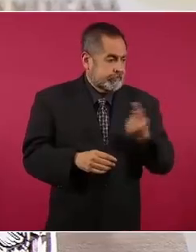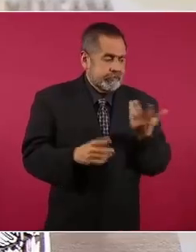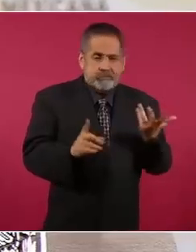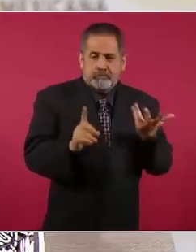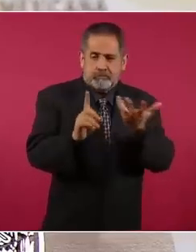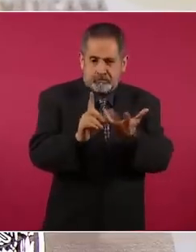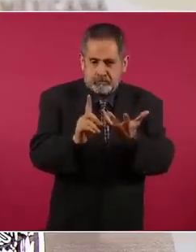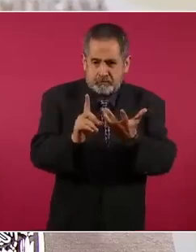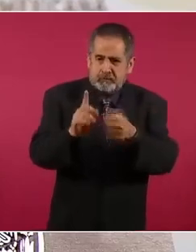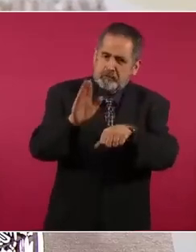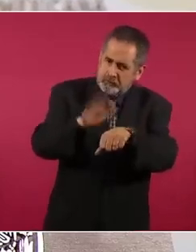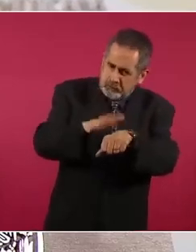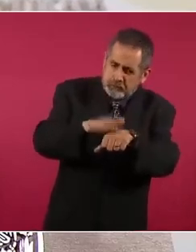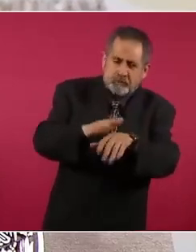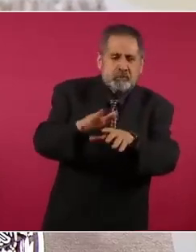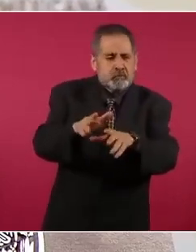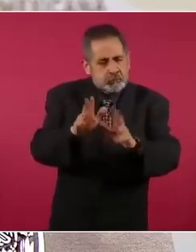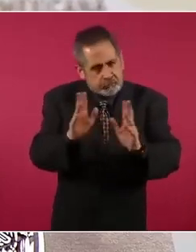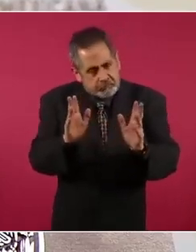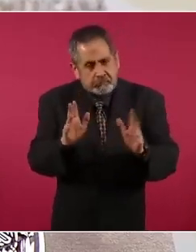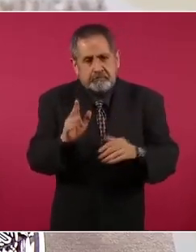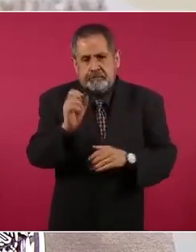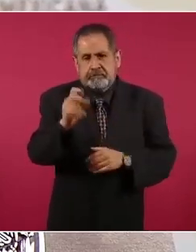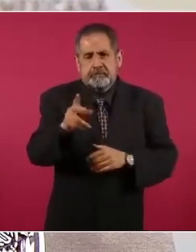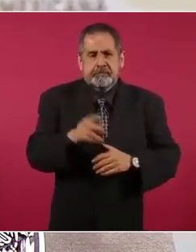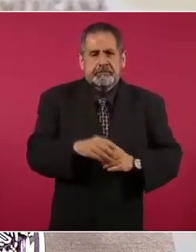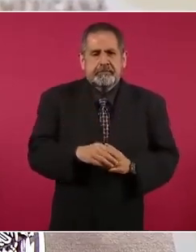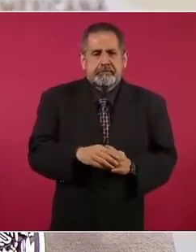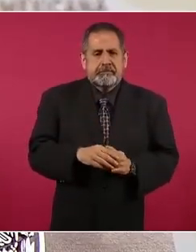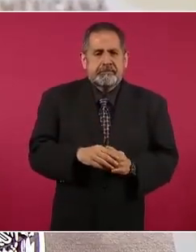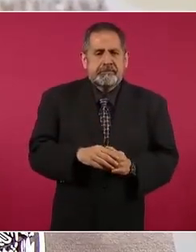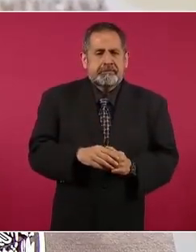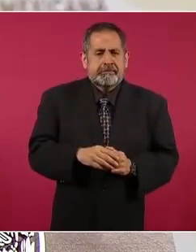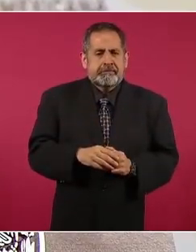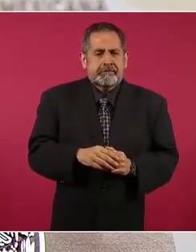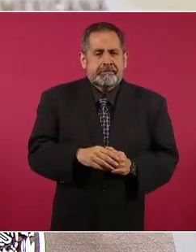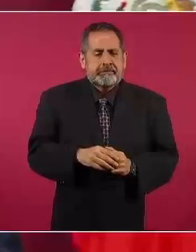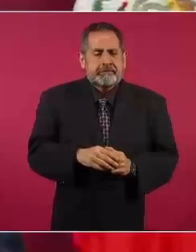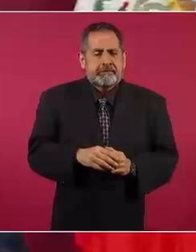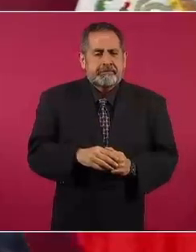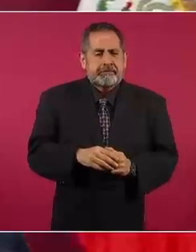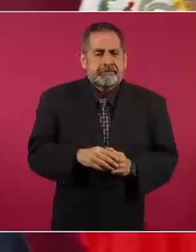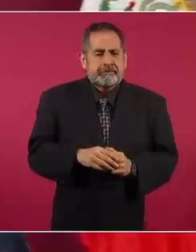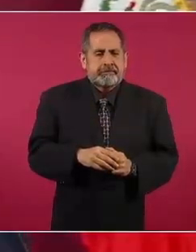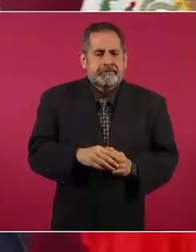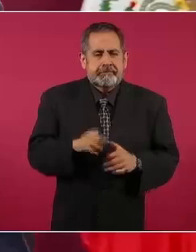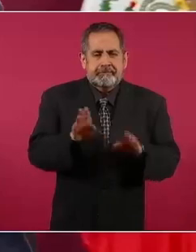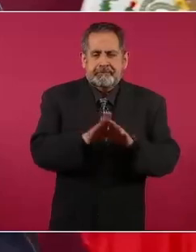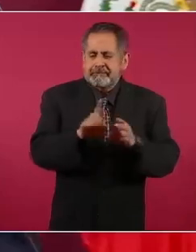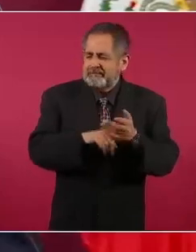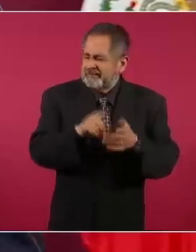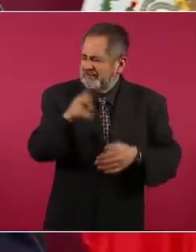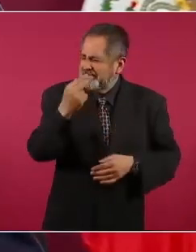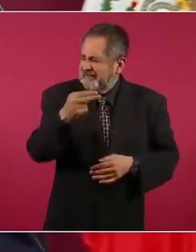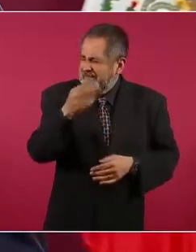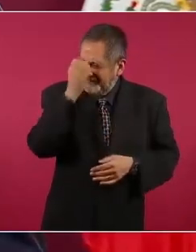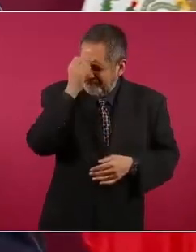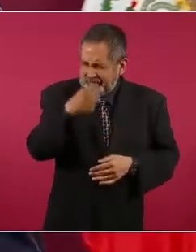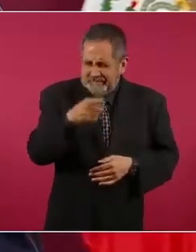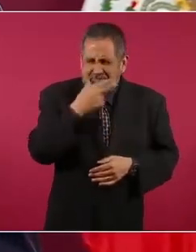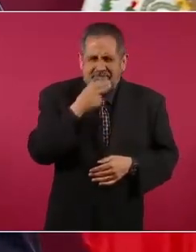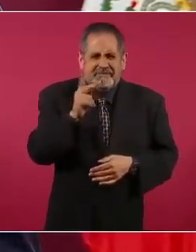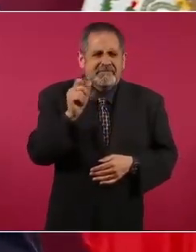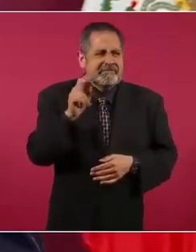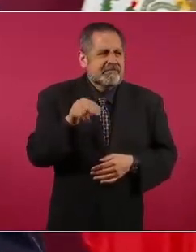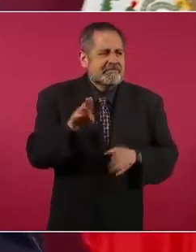ser, ¿cómo se llama? Del PAN,